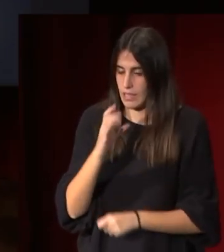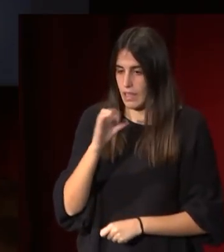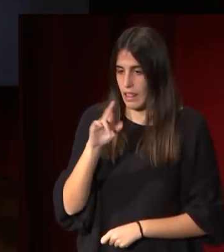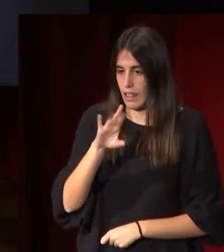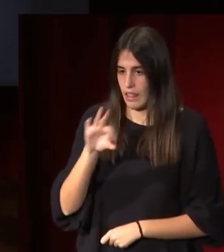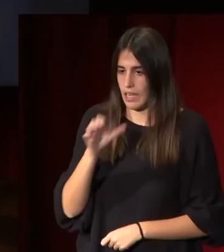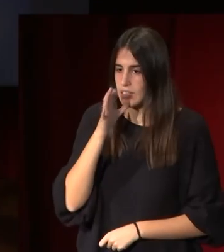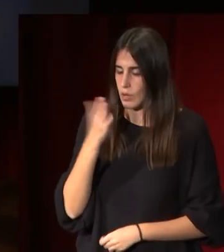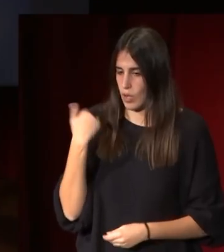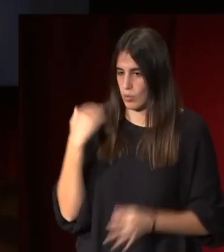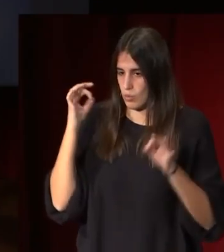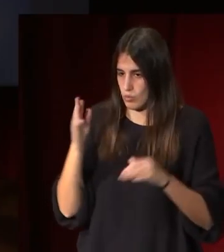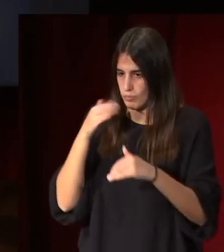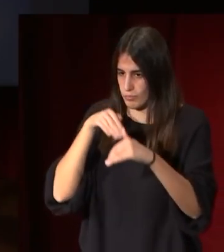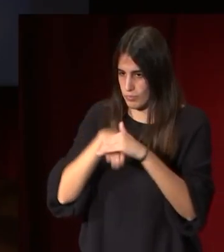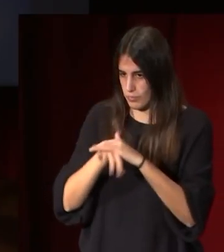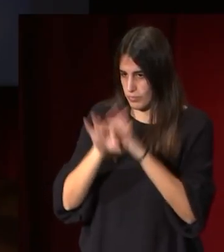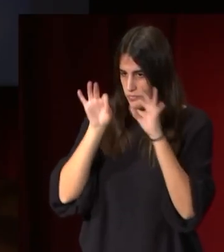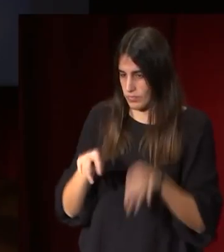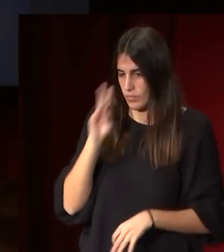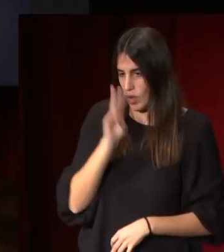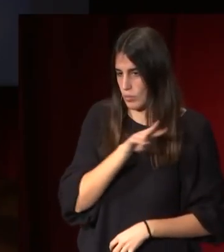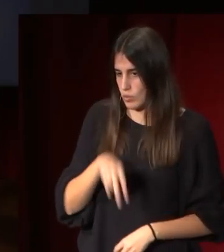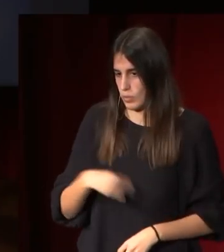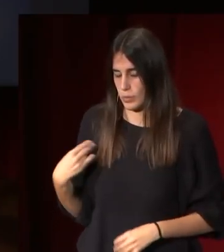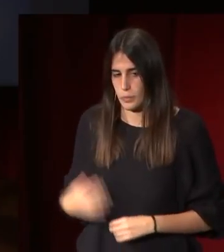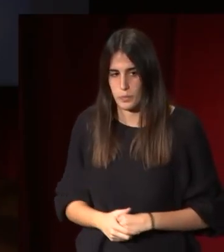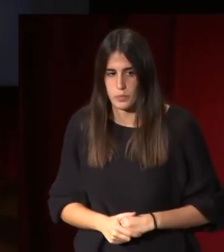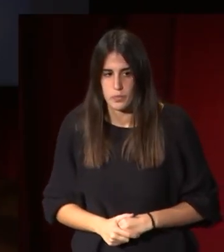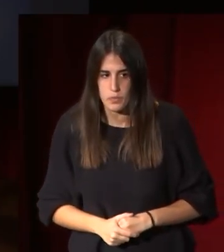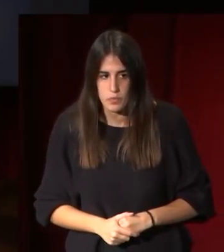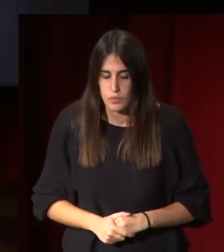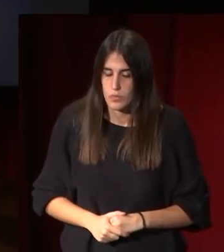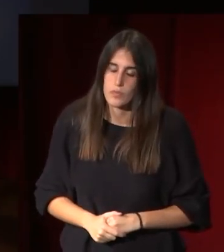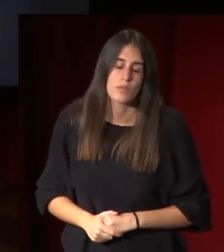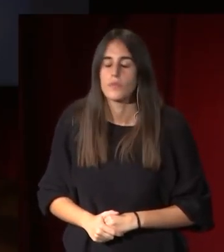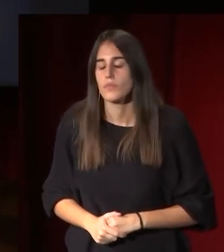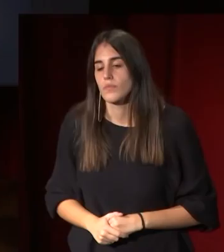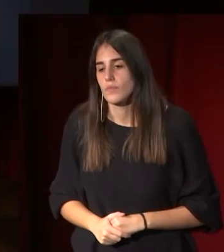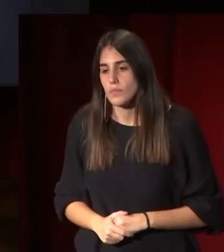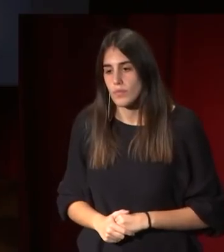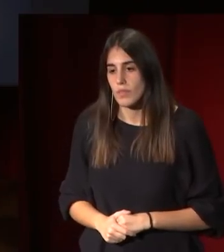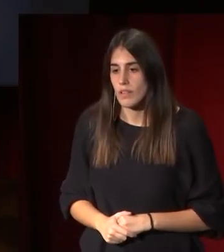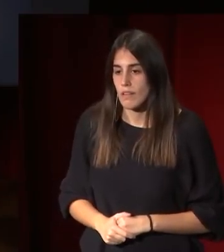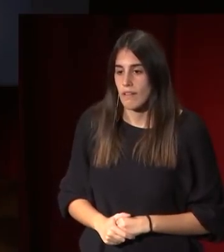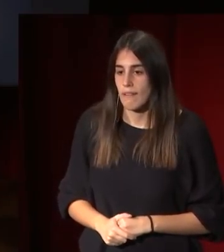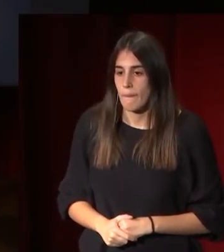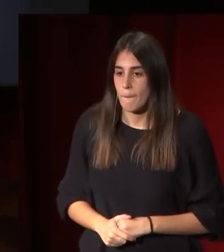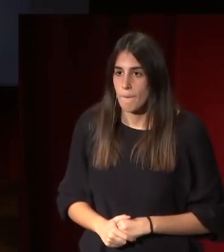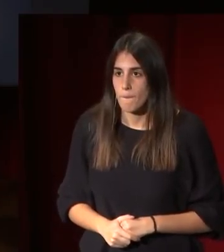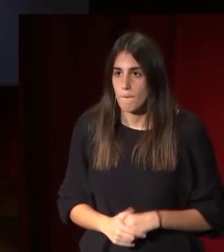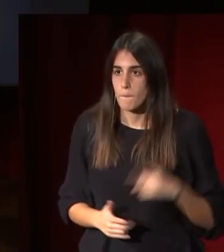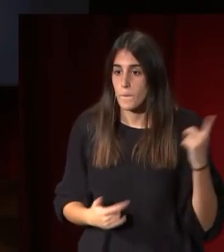se conserva en las colecciones del museo de forma que él talla este apolino